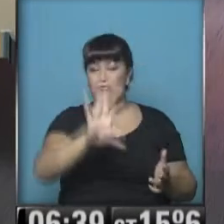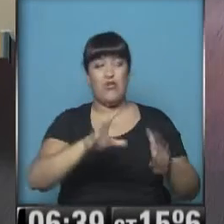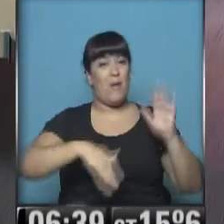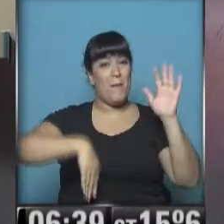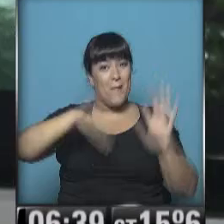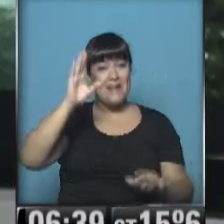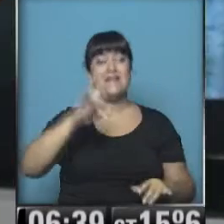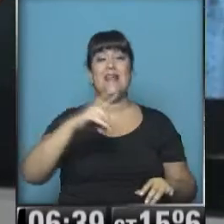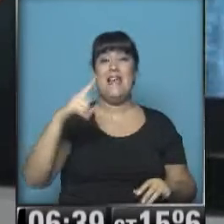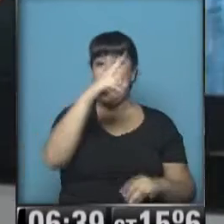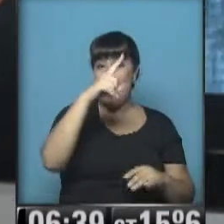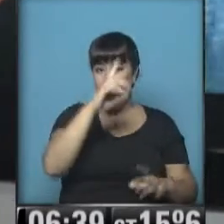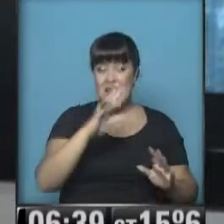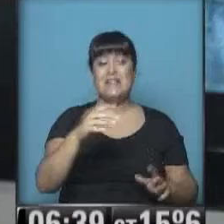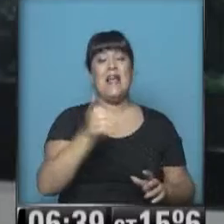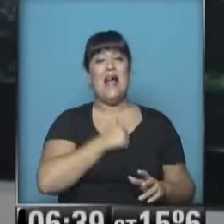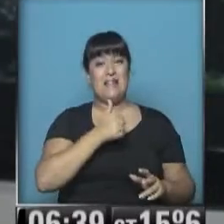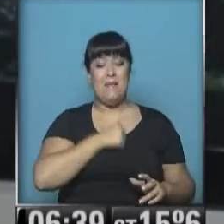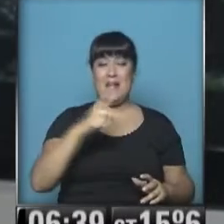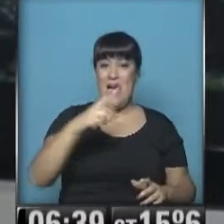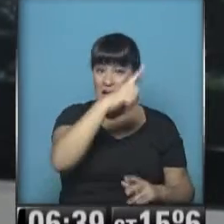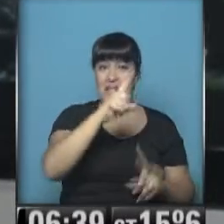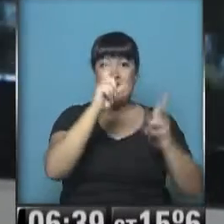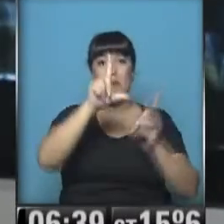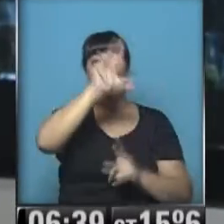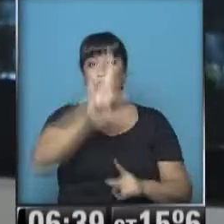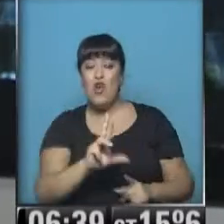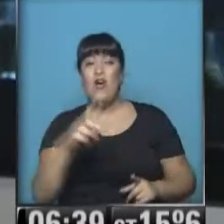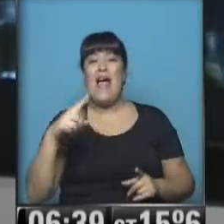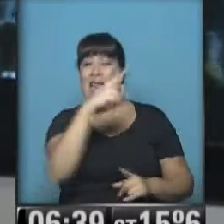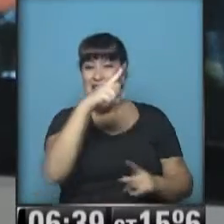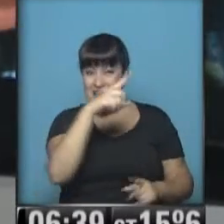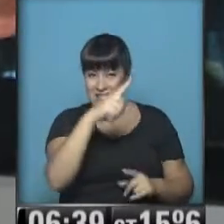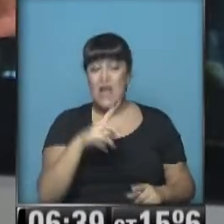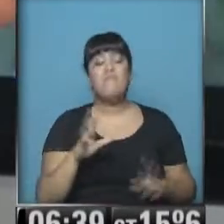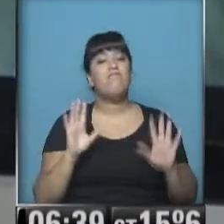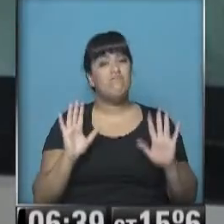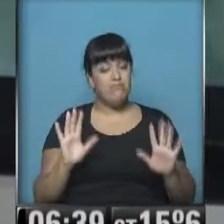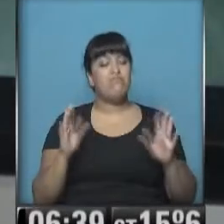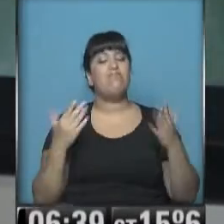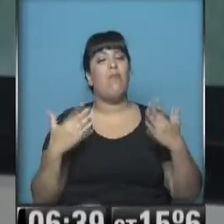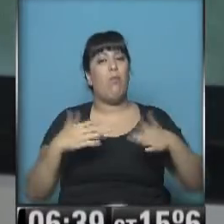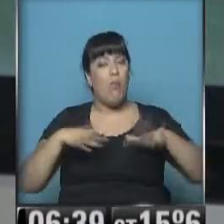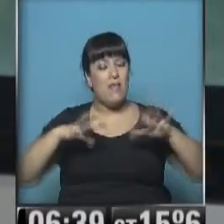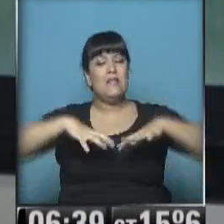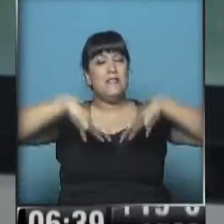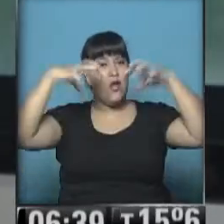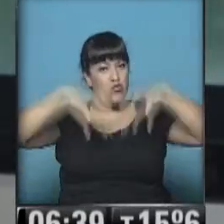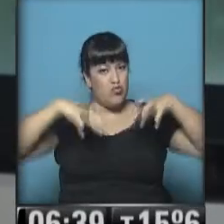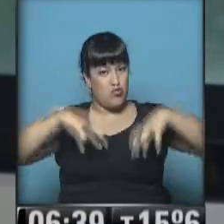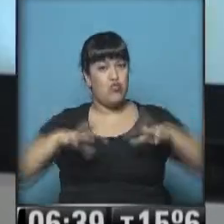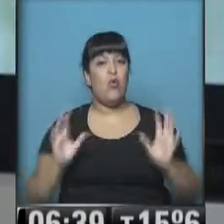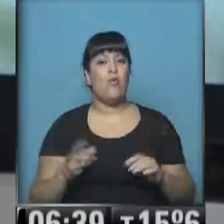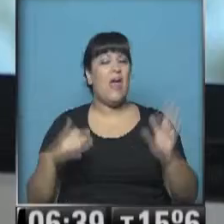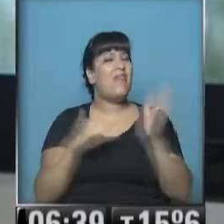sector este de Catamarca y de La Rioja, bien en el este, la probabilidad de algún fenómeno